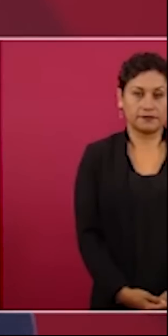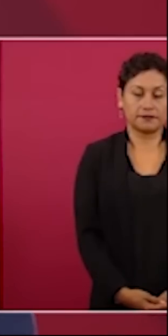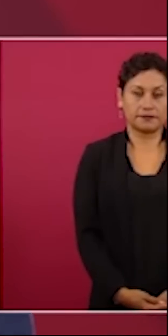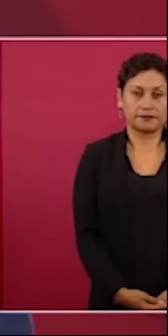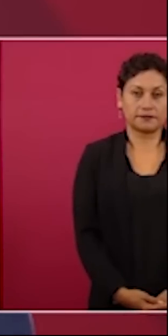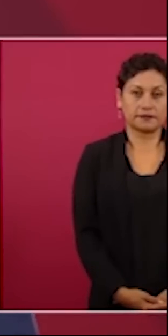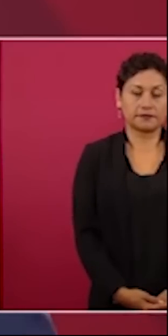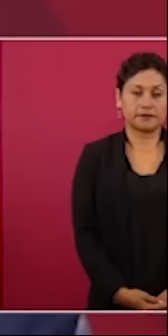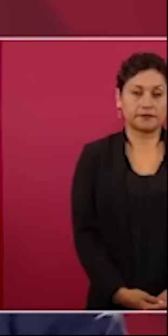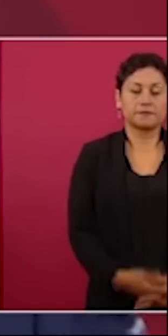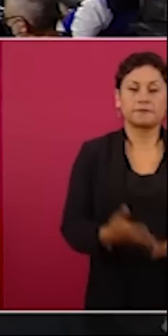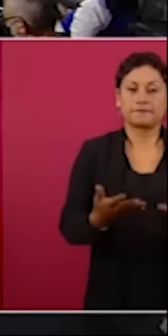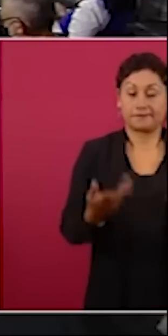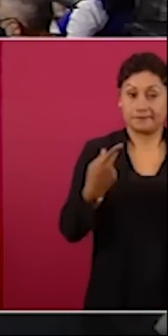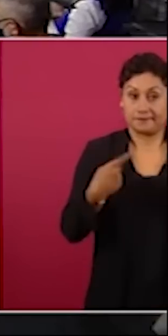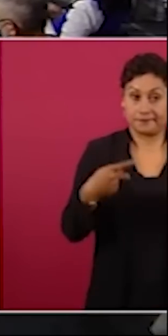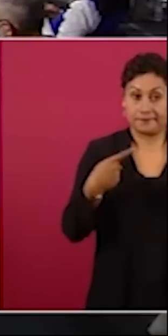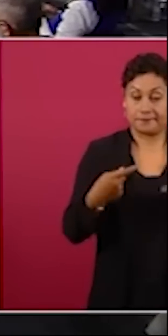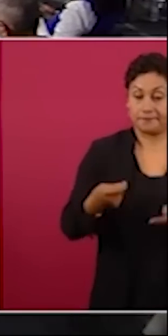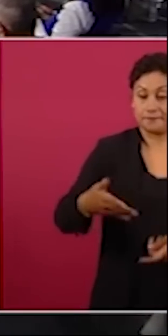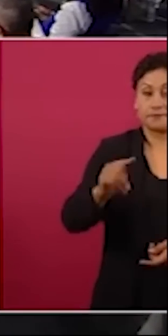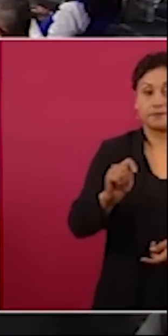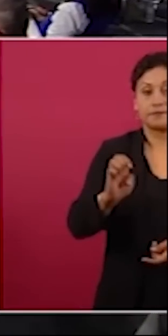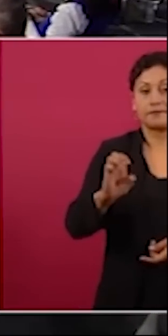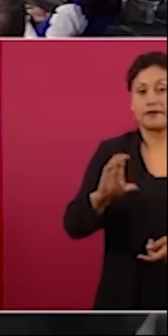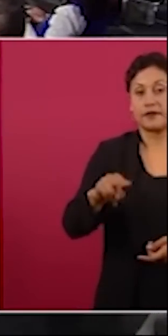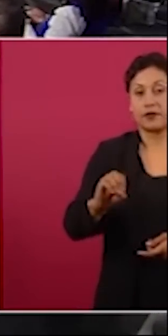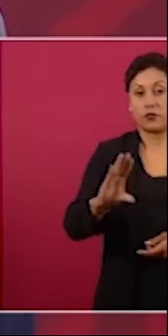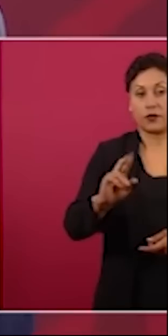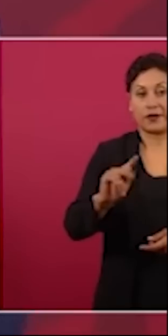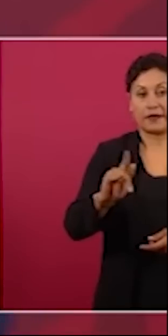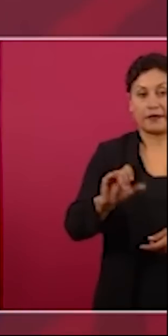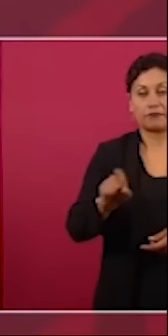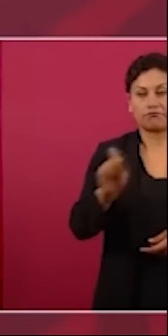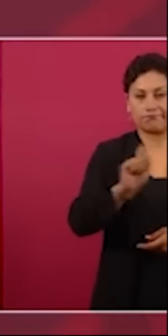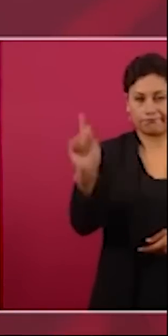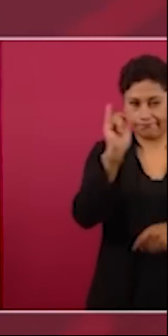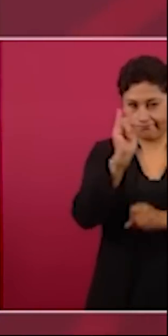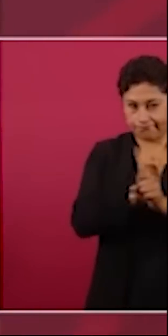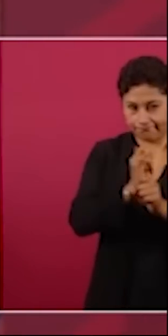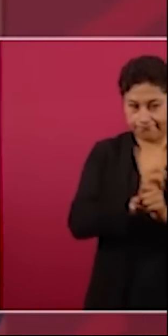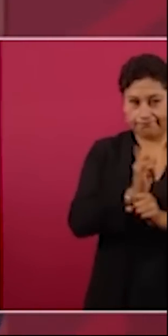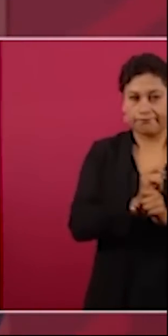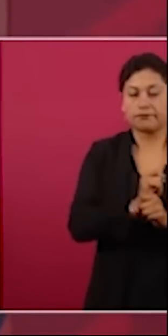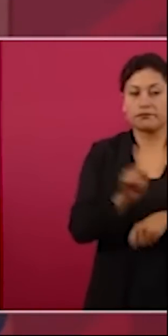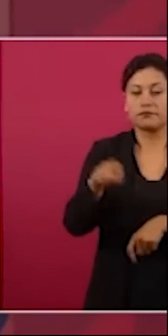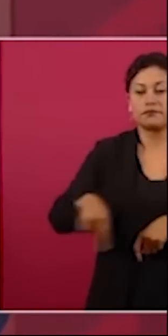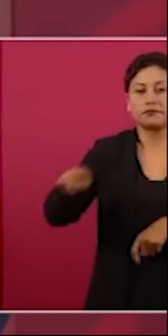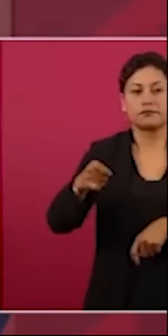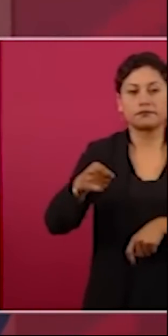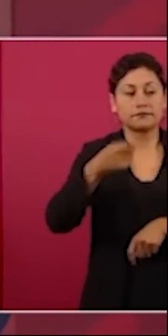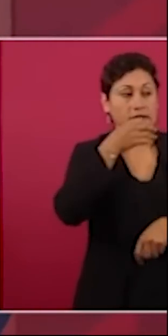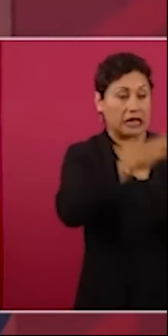tecnócratas decidieron que había que desincorporar esa fue la palabra que usaron